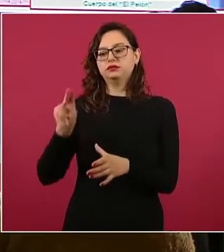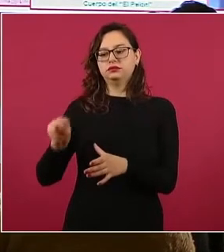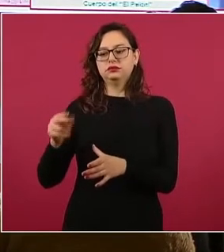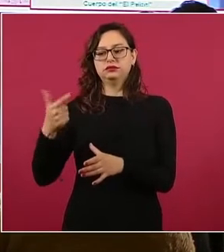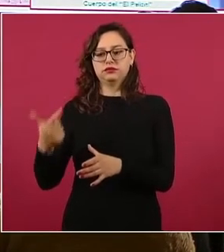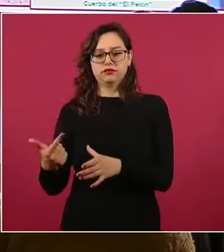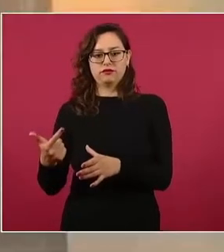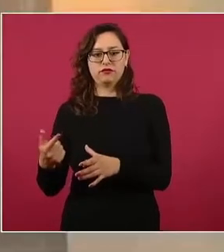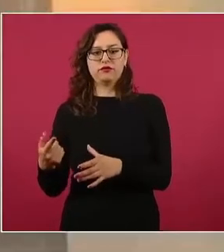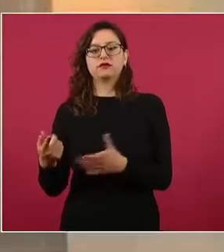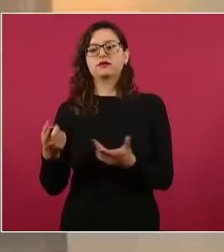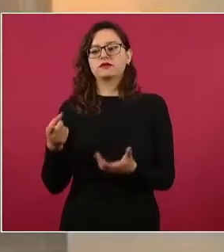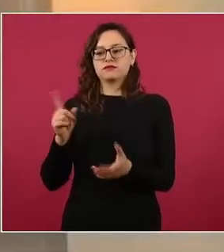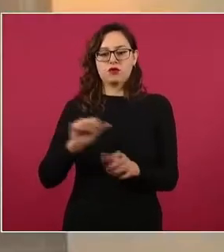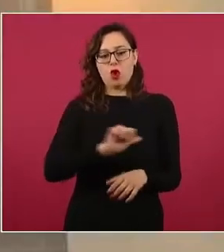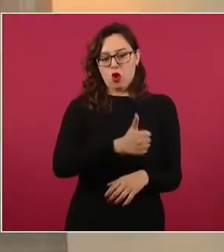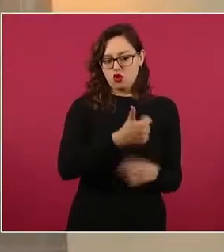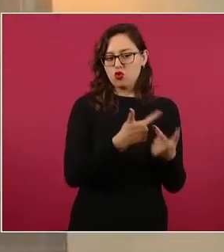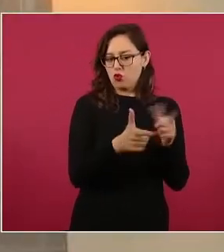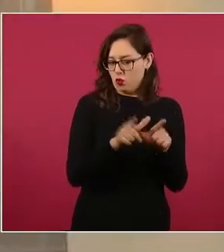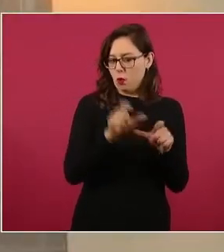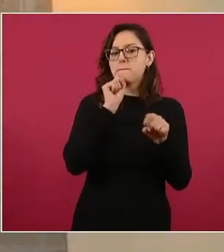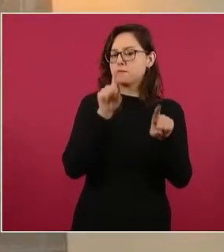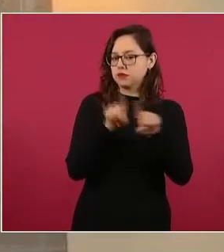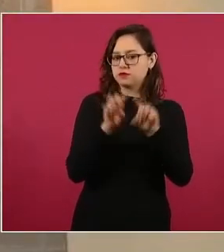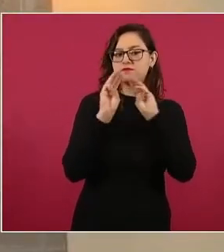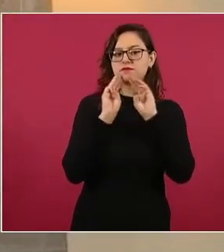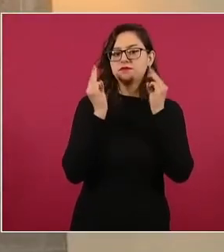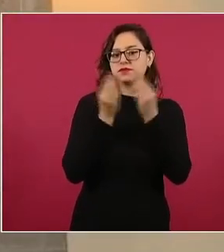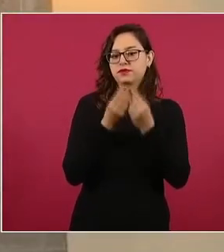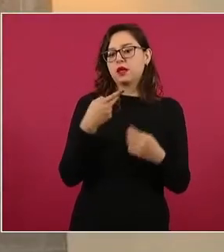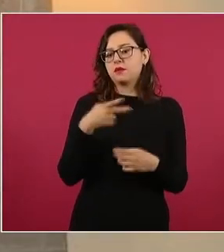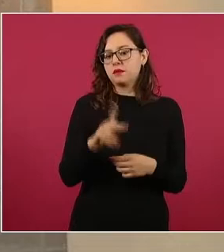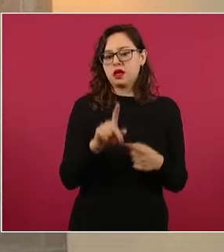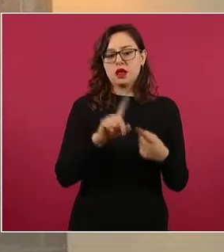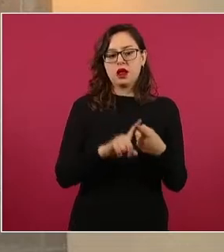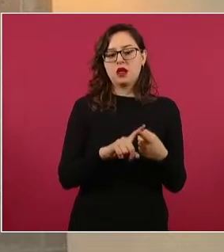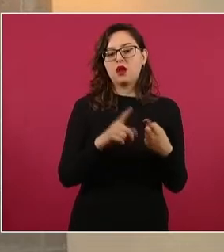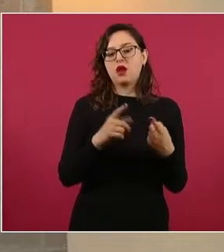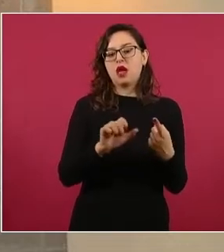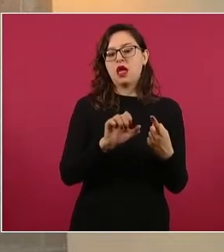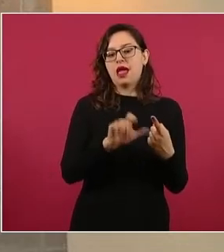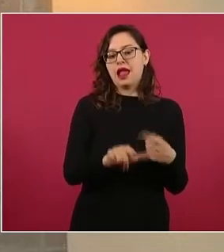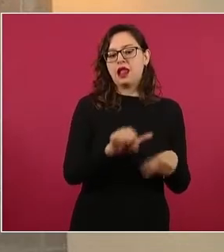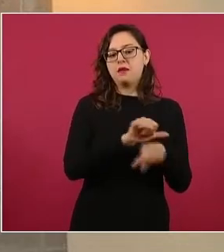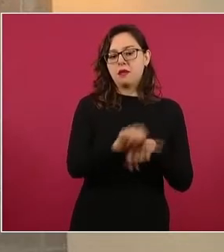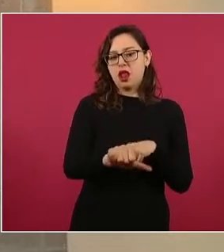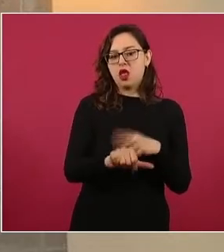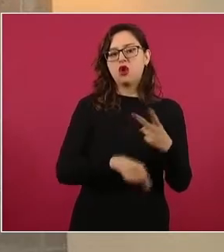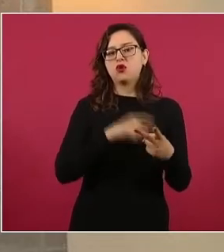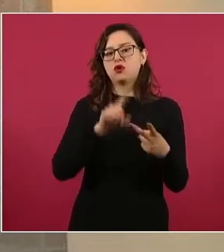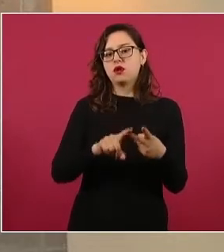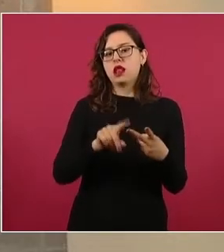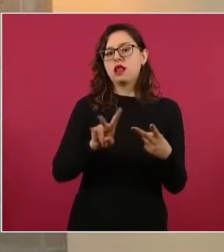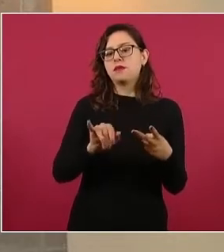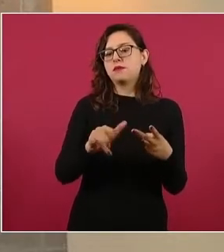Alejandro N., alias El Pelón, Abel N., alias El Viejón y José N. El Chepe,